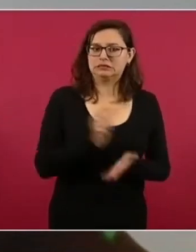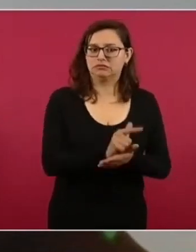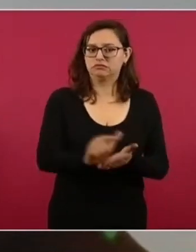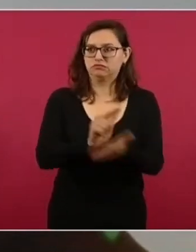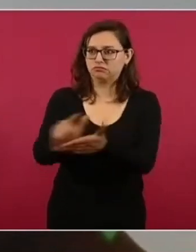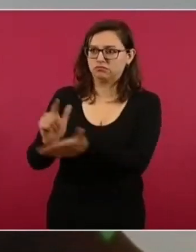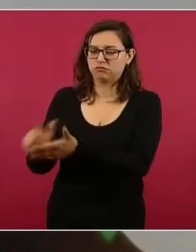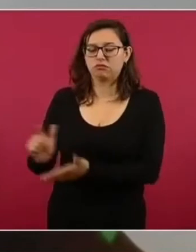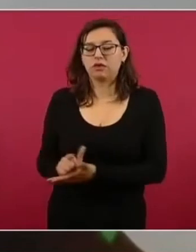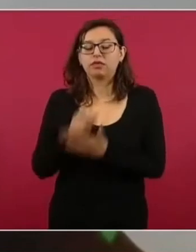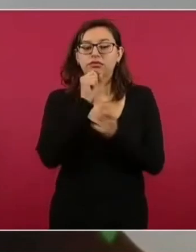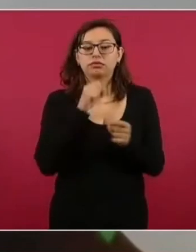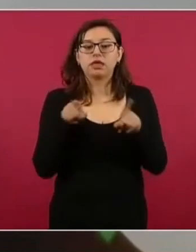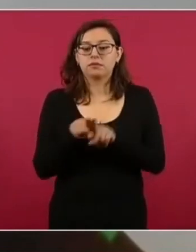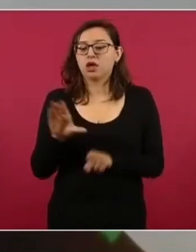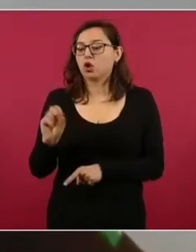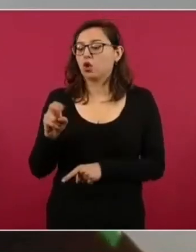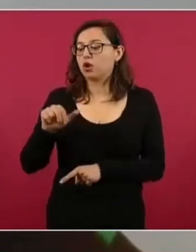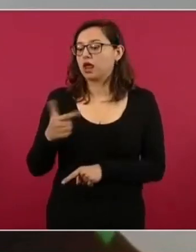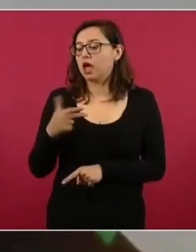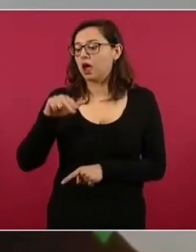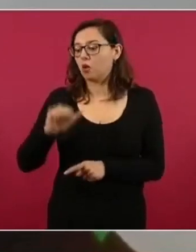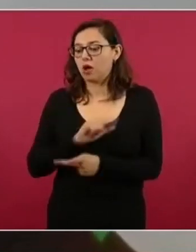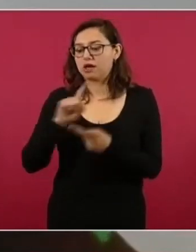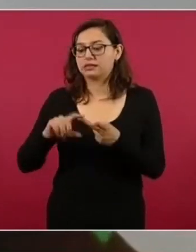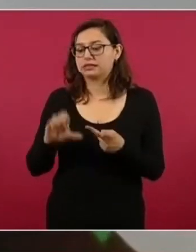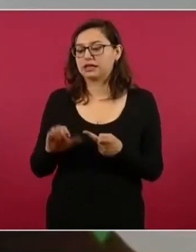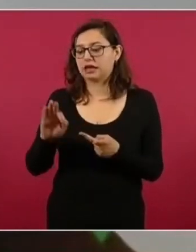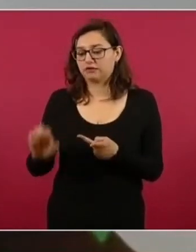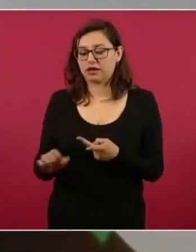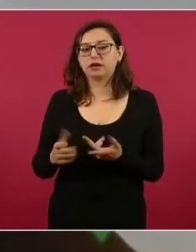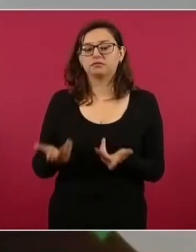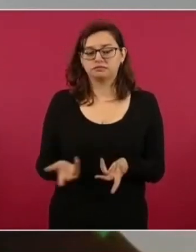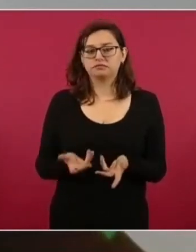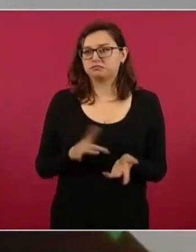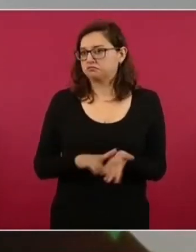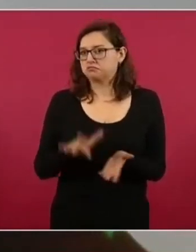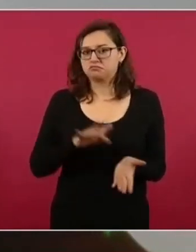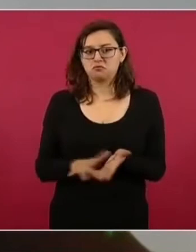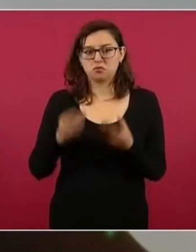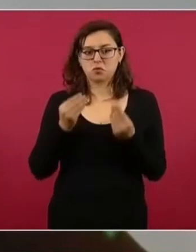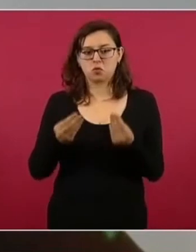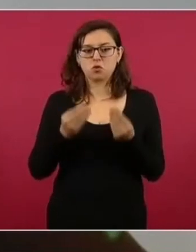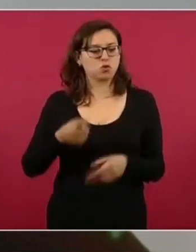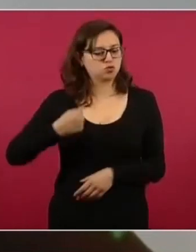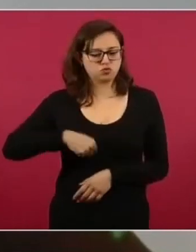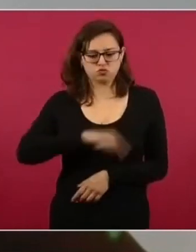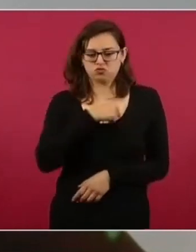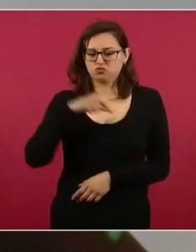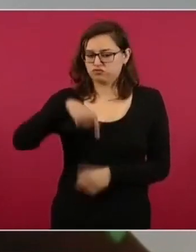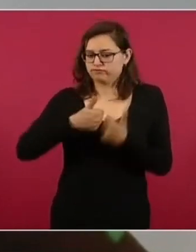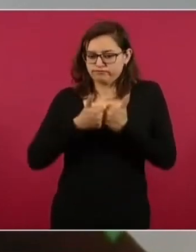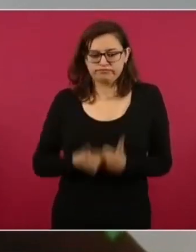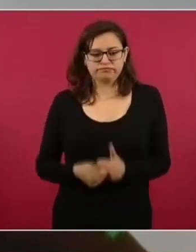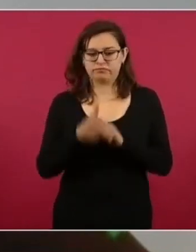apoyo de Conagua y de SFE, que ya mencionó el general secretario. Aquí vamos a estar, señor presidente, conforme a